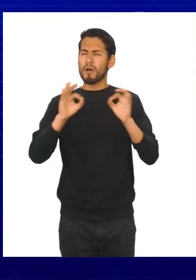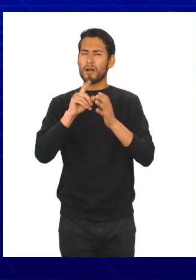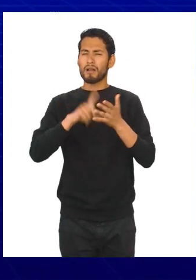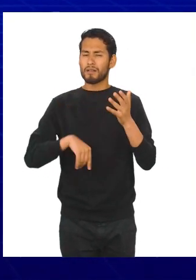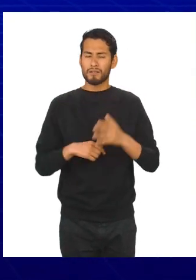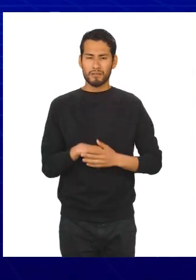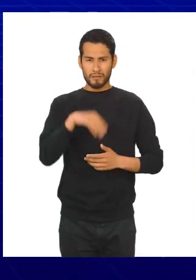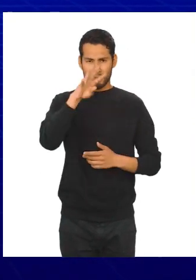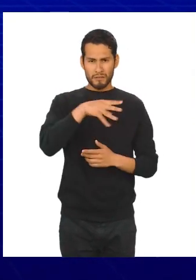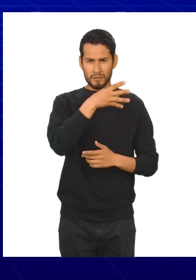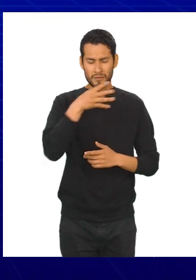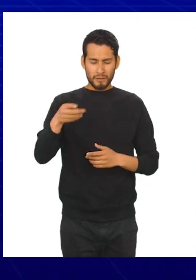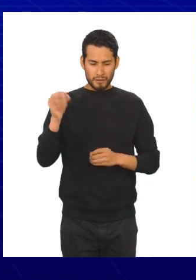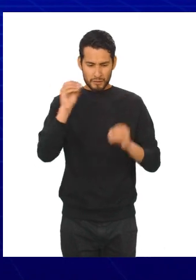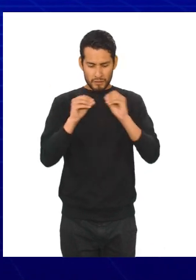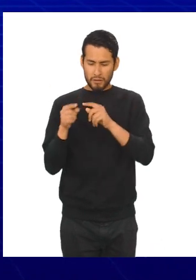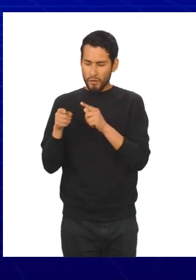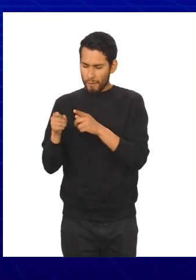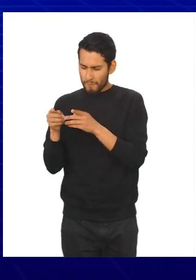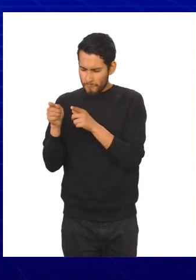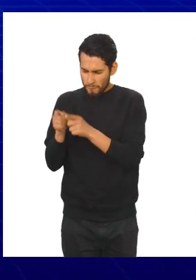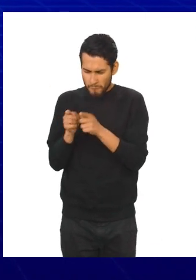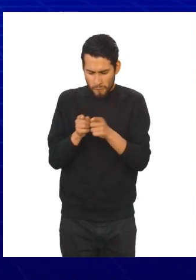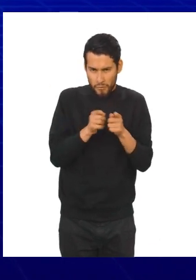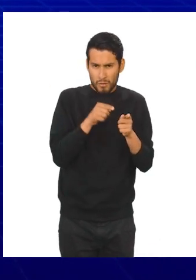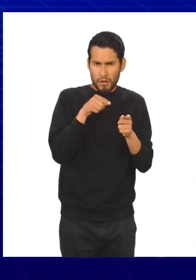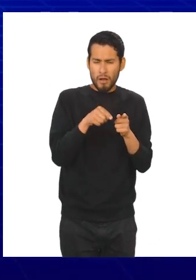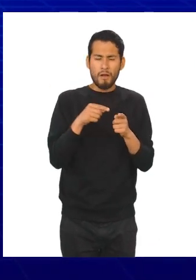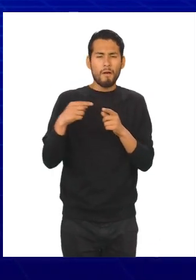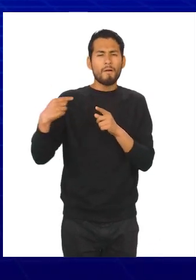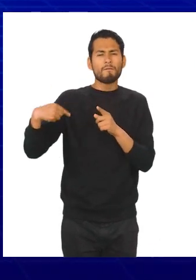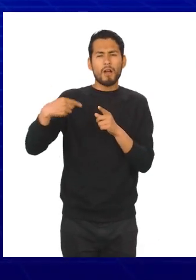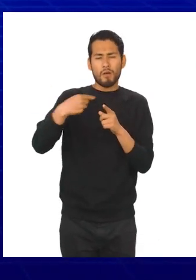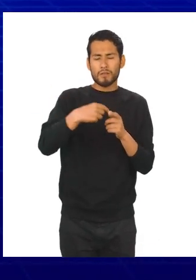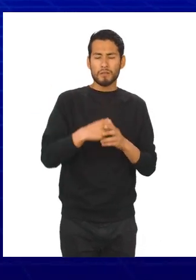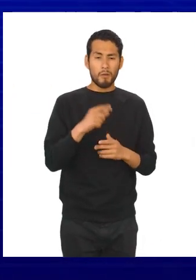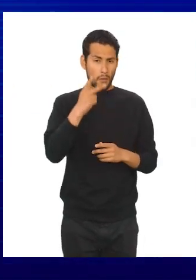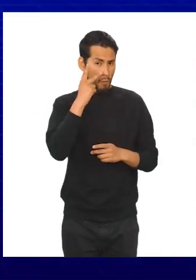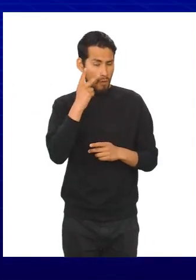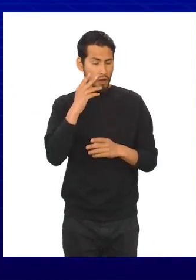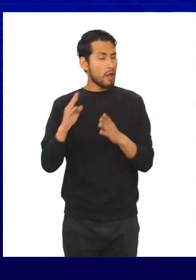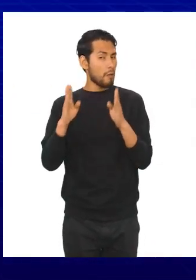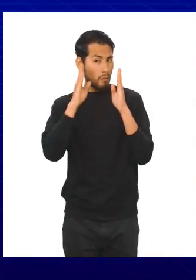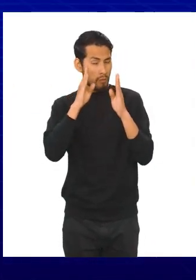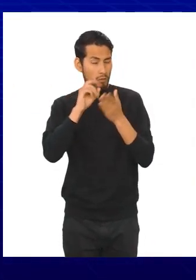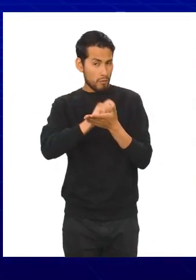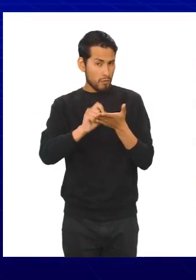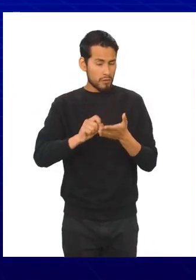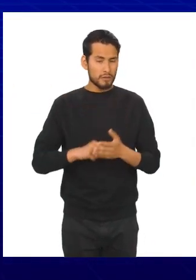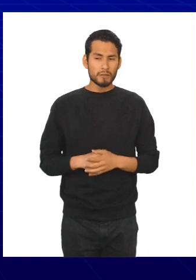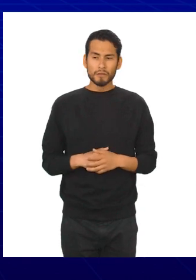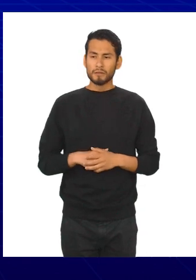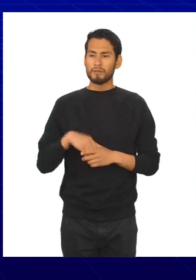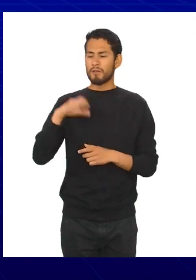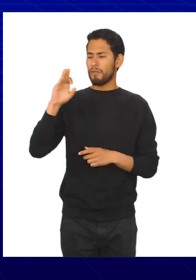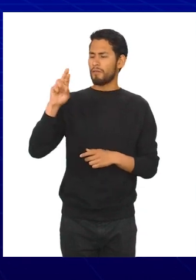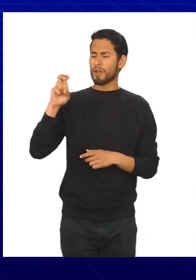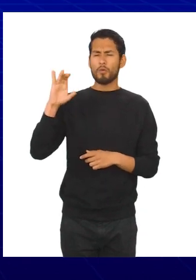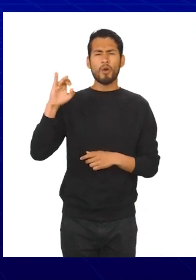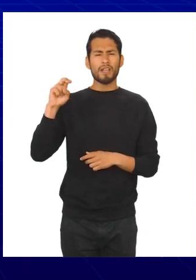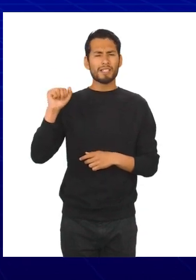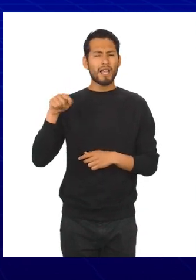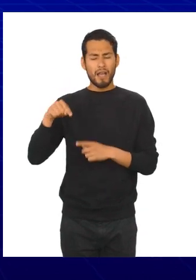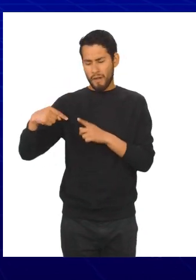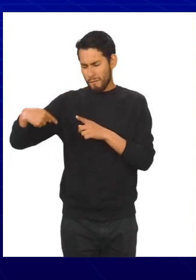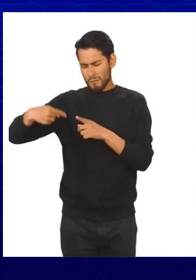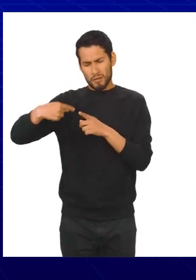a las tablas de distribución de frecuencias. Presten atención y tomen nota. La distribución de frecuencias o tabla de